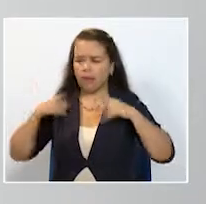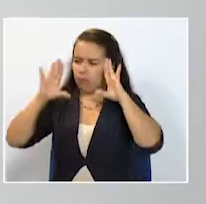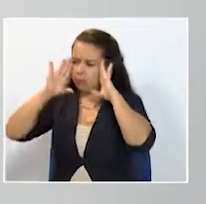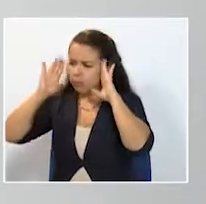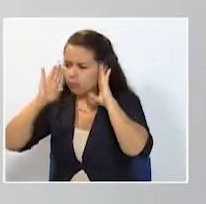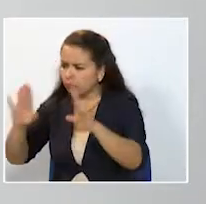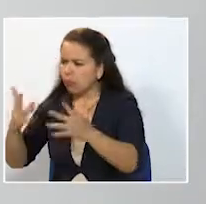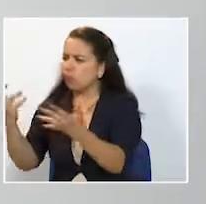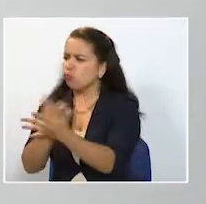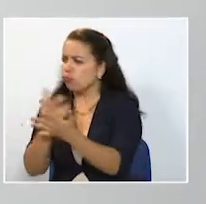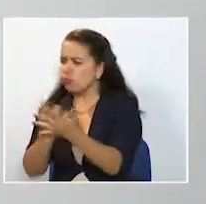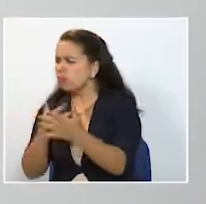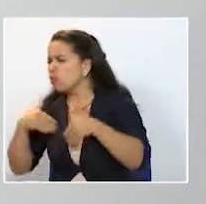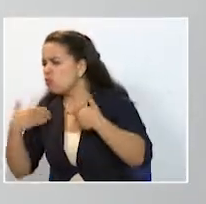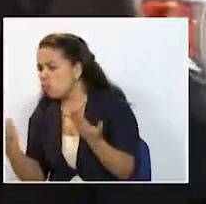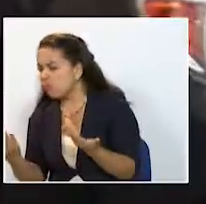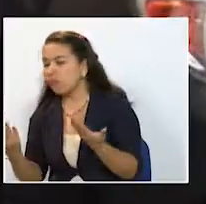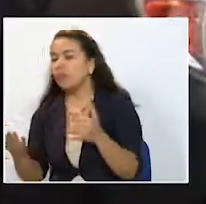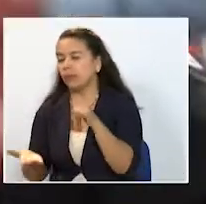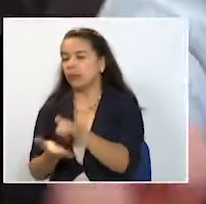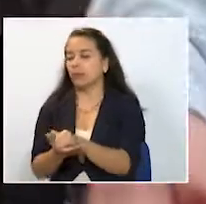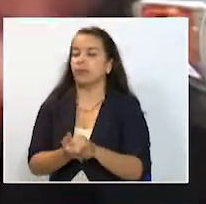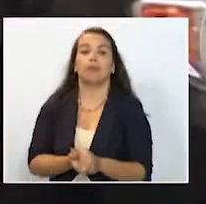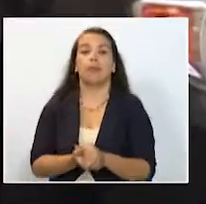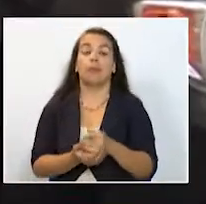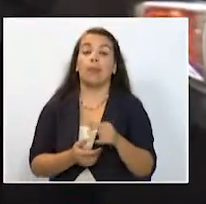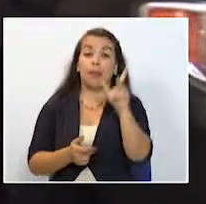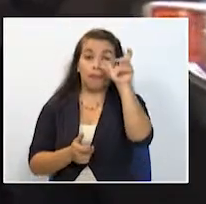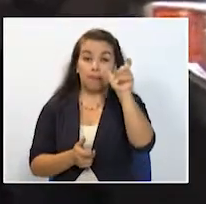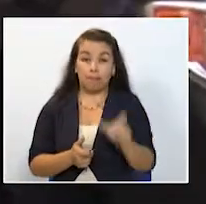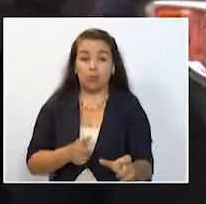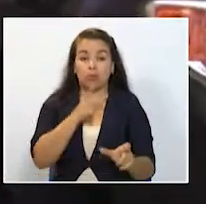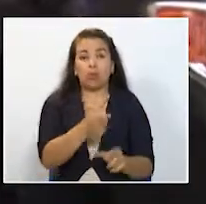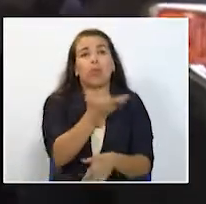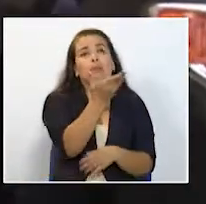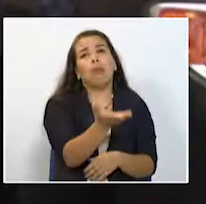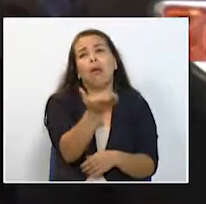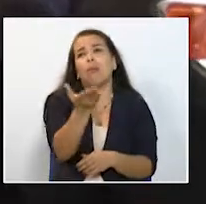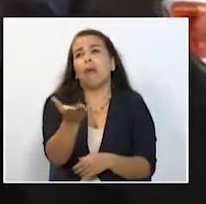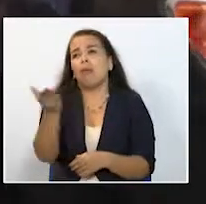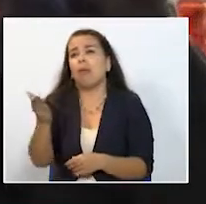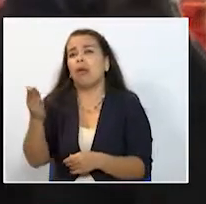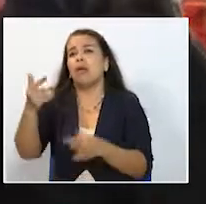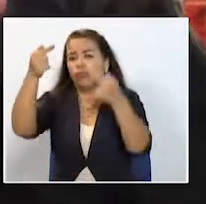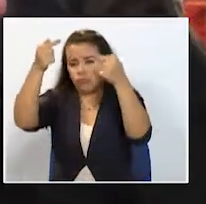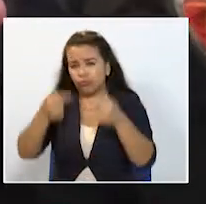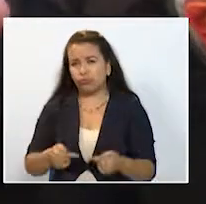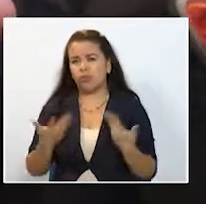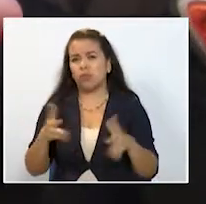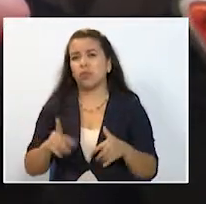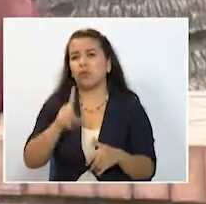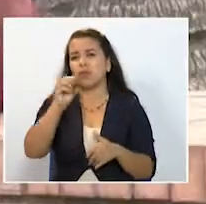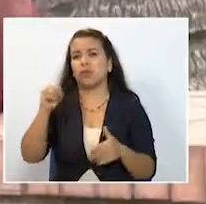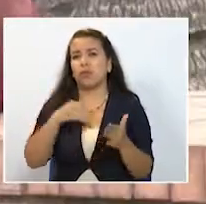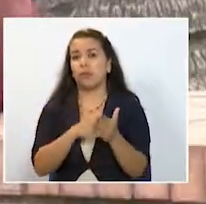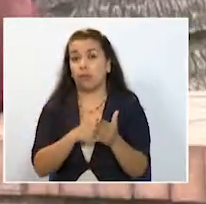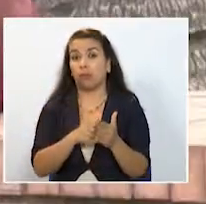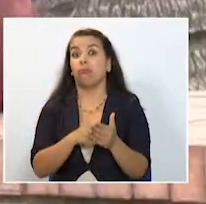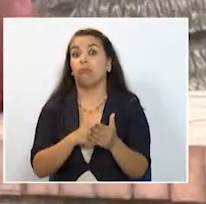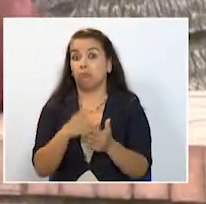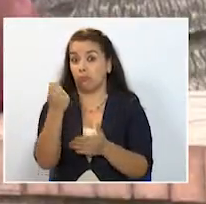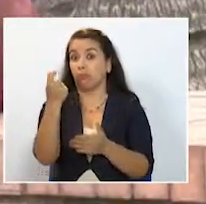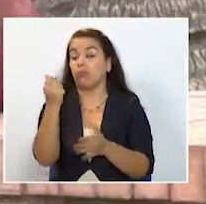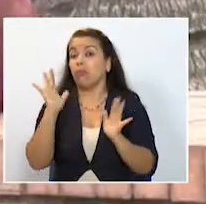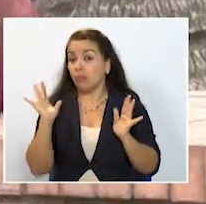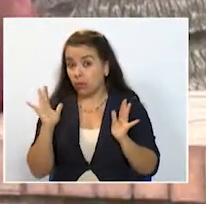las sugerencias desde la personería municipal un habitante en promedio pidiendo limosna puede hacerse un ingreso cercano a los 60 mil pesos diarios es